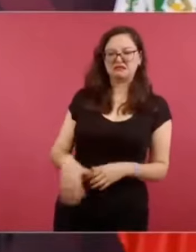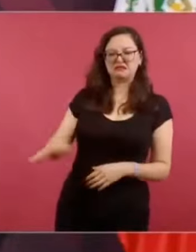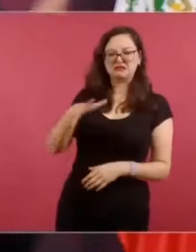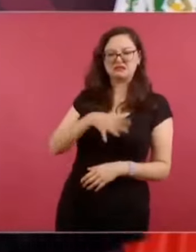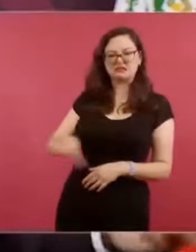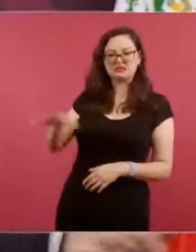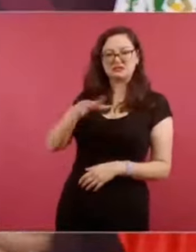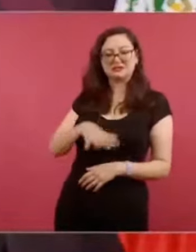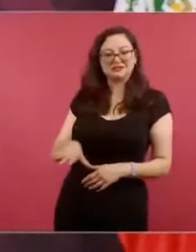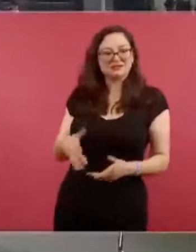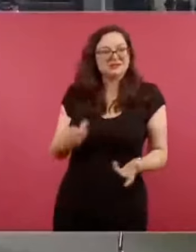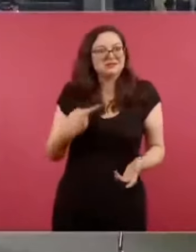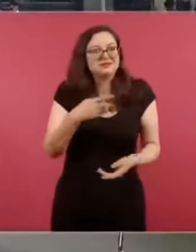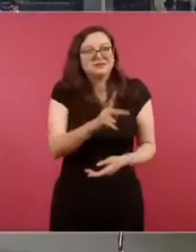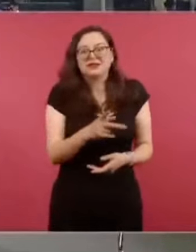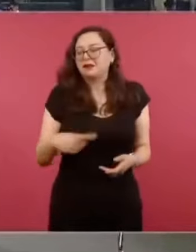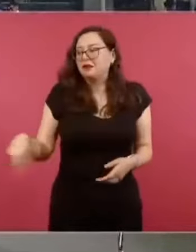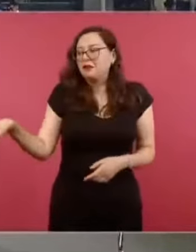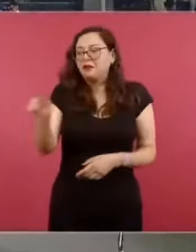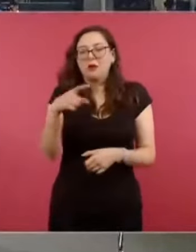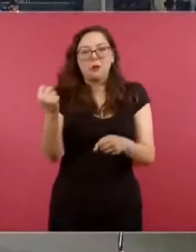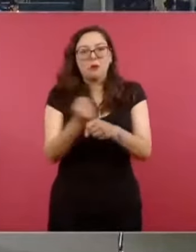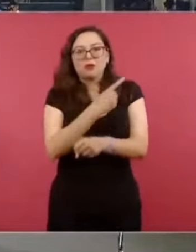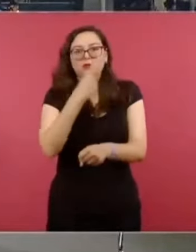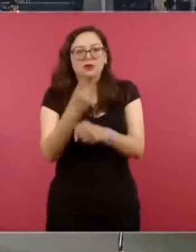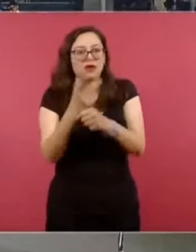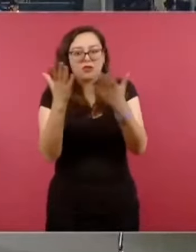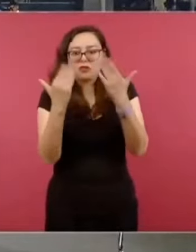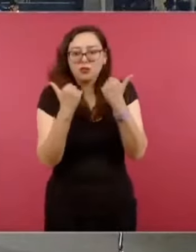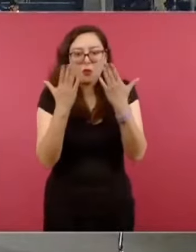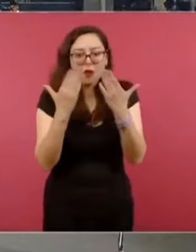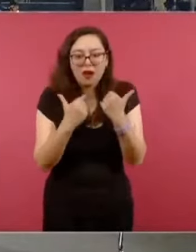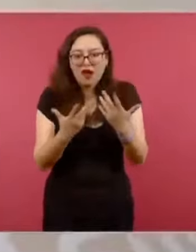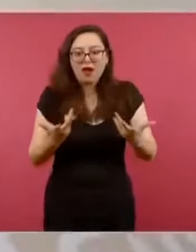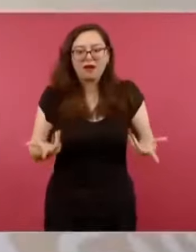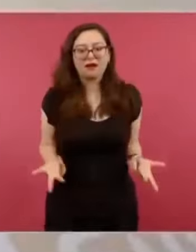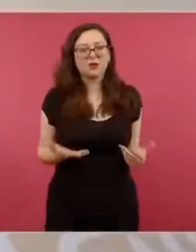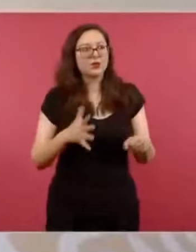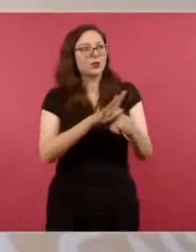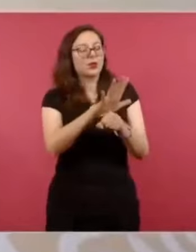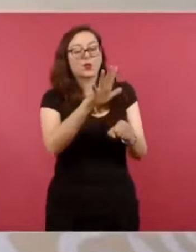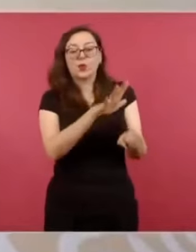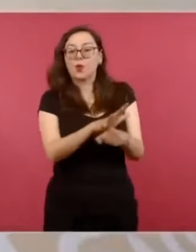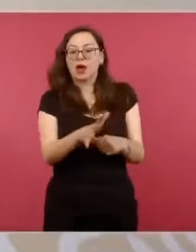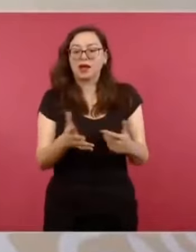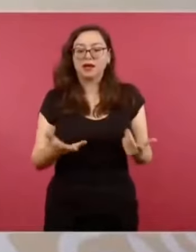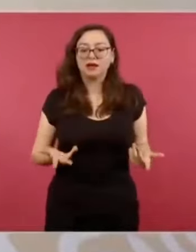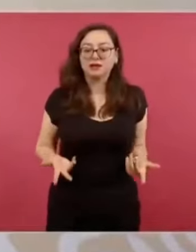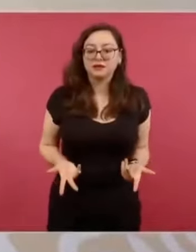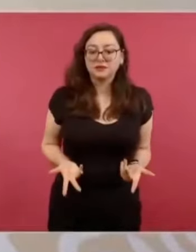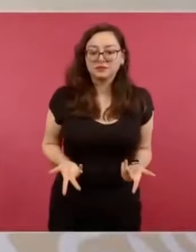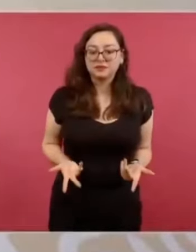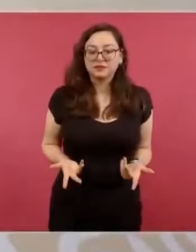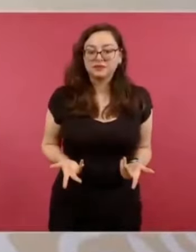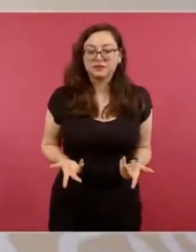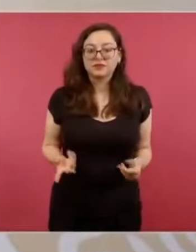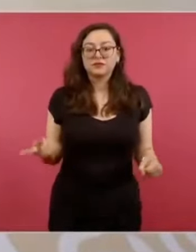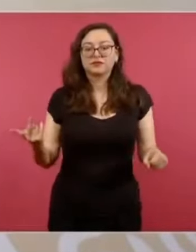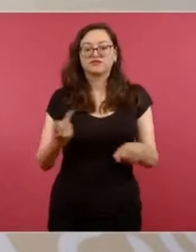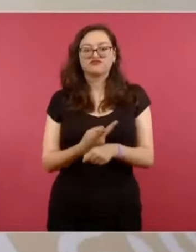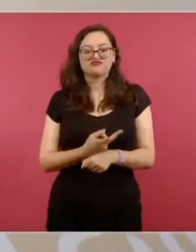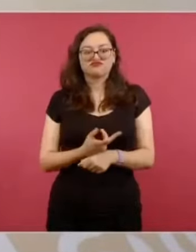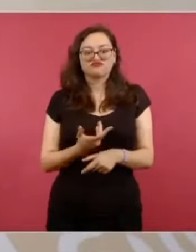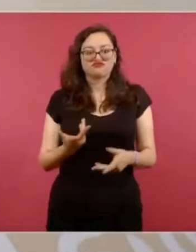tenían otra opción. ¿Qué no habían candidatos que hablaban de